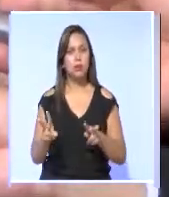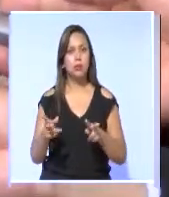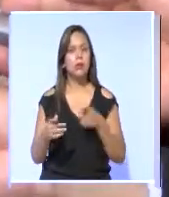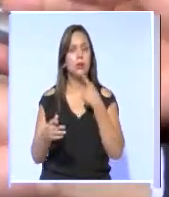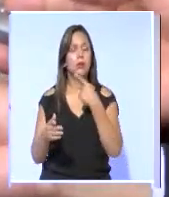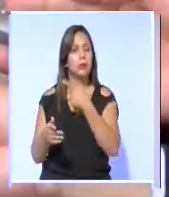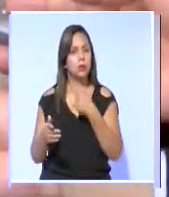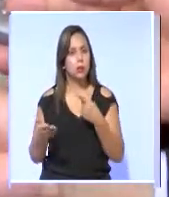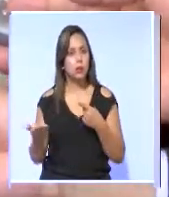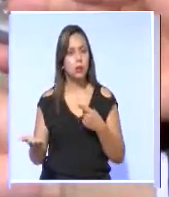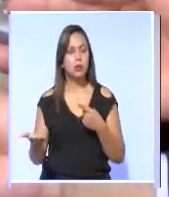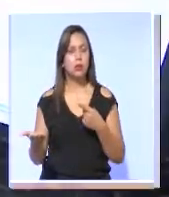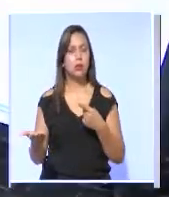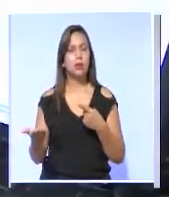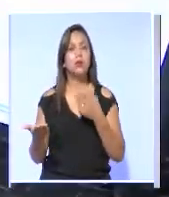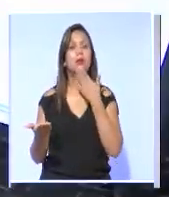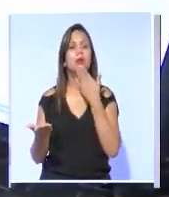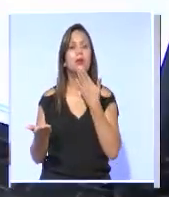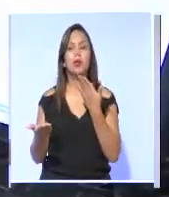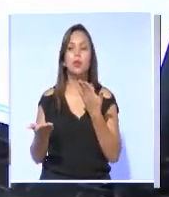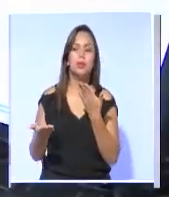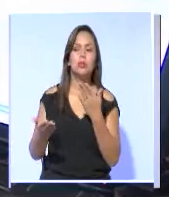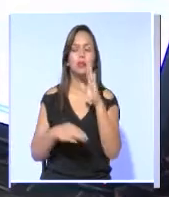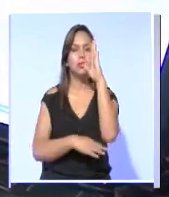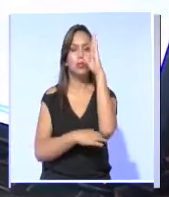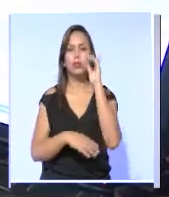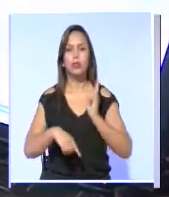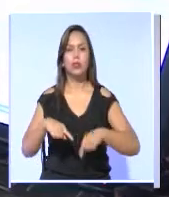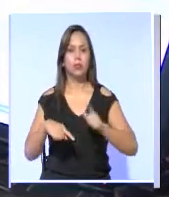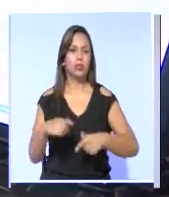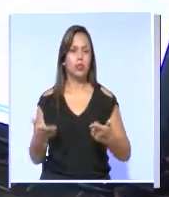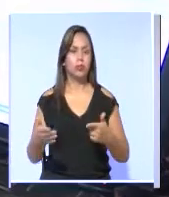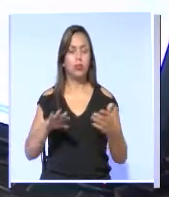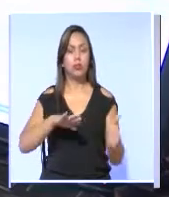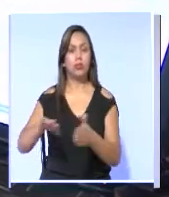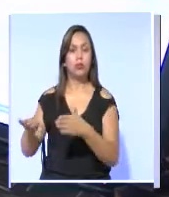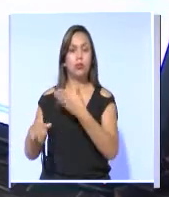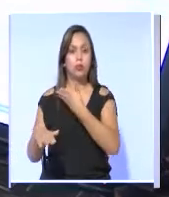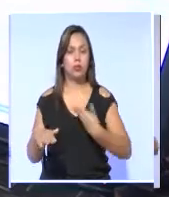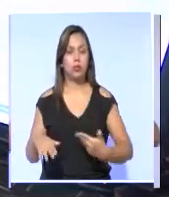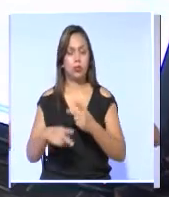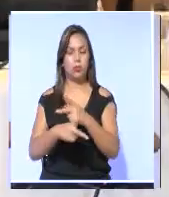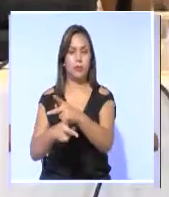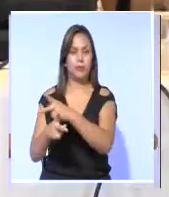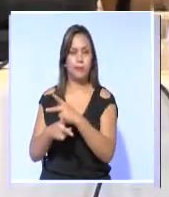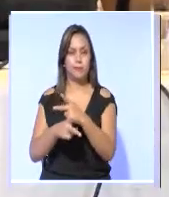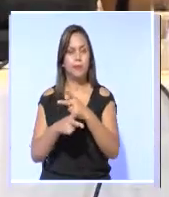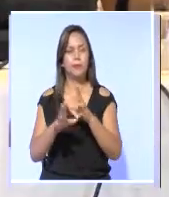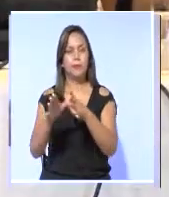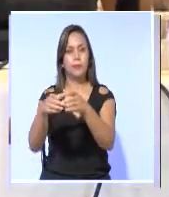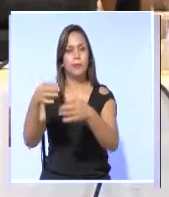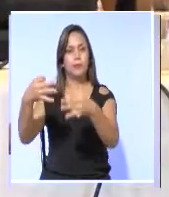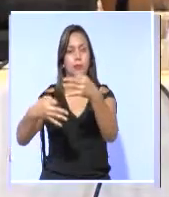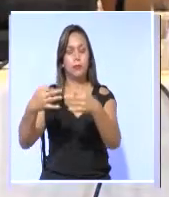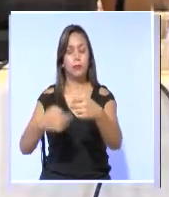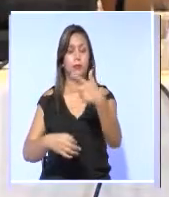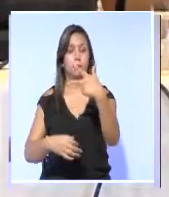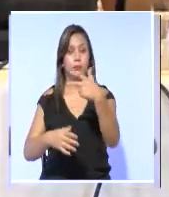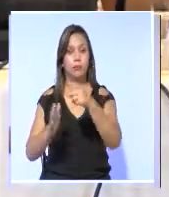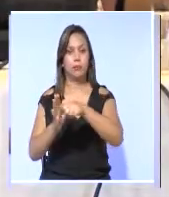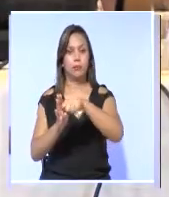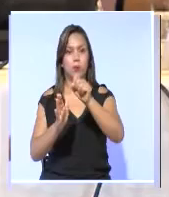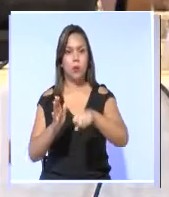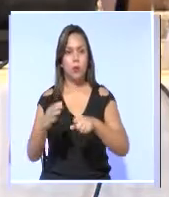inciden directamente en la justicia. En el marco de la comparecencia del presidente de la Judicatura a la Comisión de Justicia, tres jueces destituidos